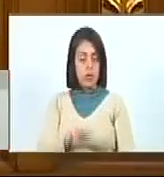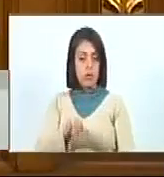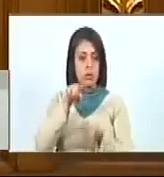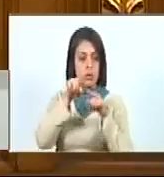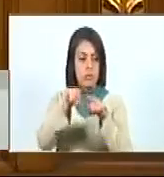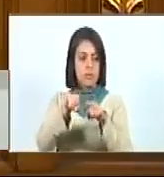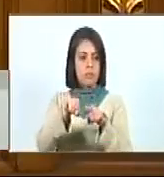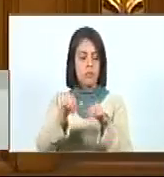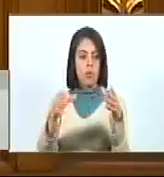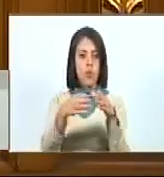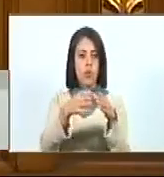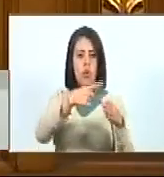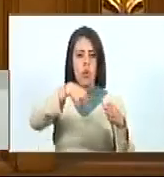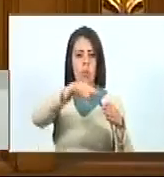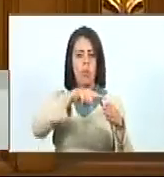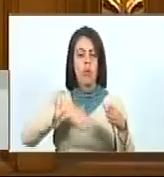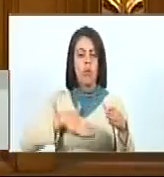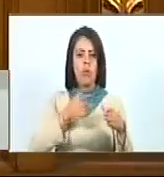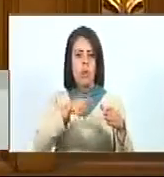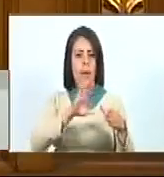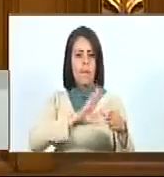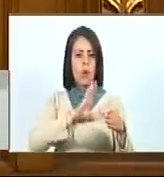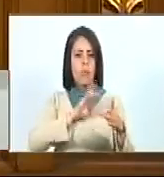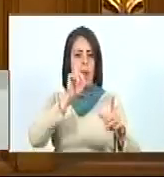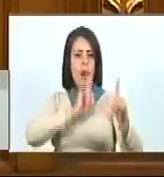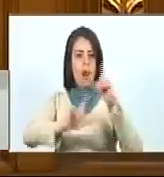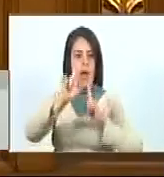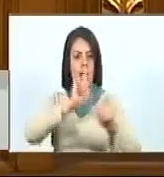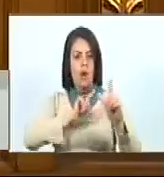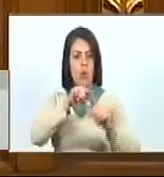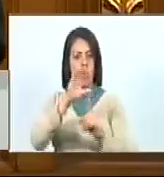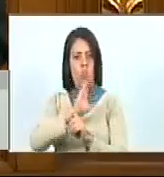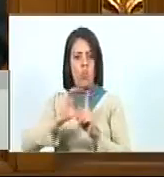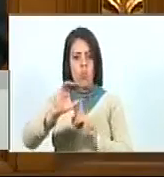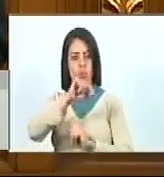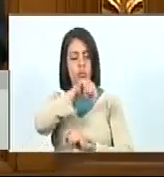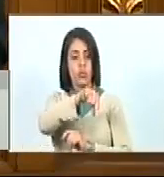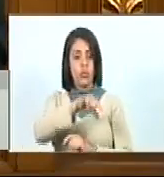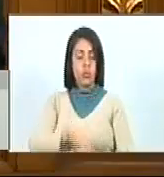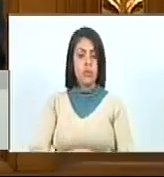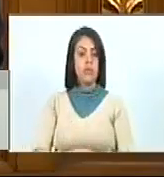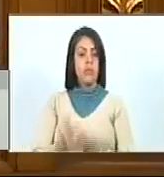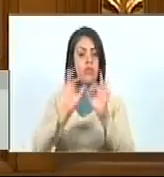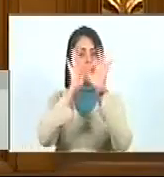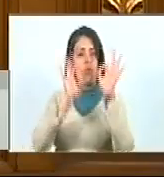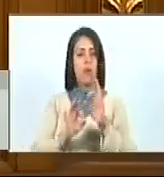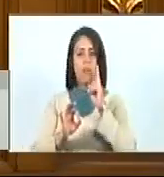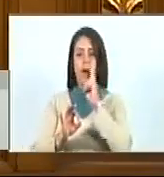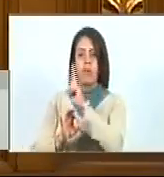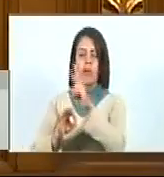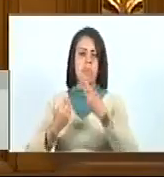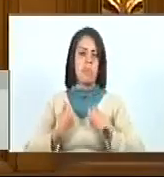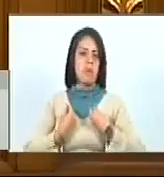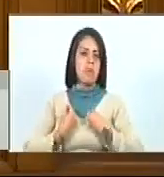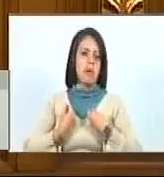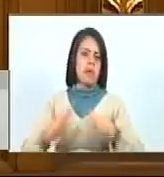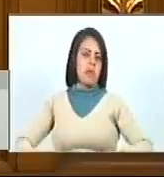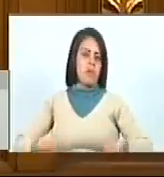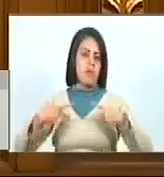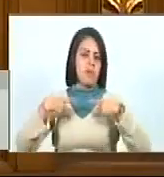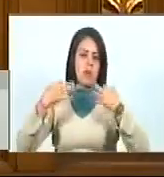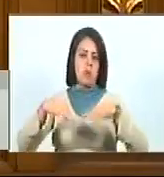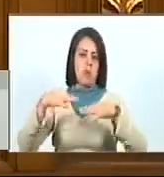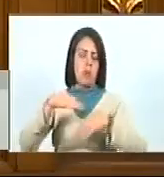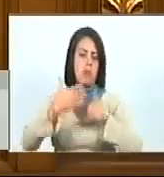una etnia que posee su propia lengua, cultura, su manera de ver y vivir la vida. Por